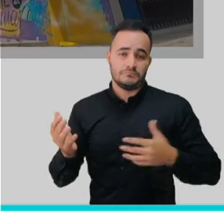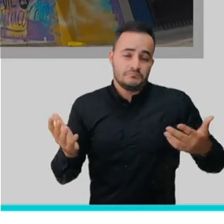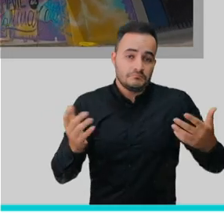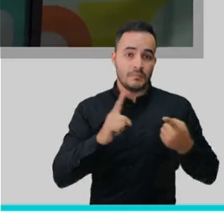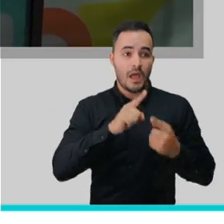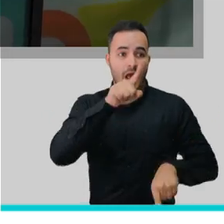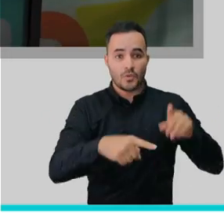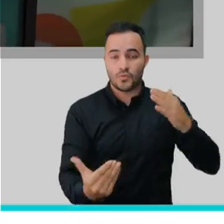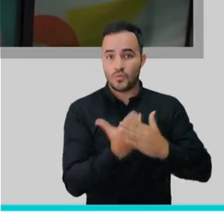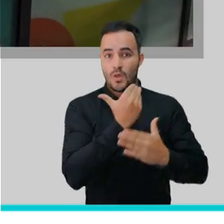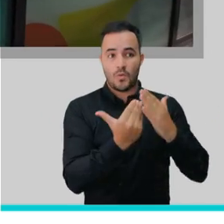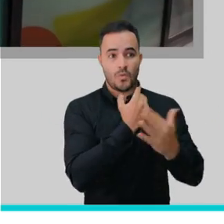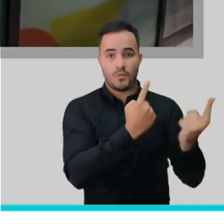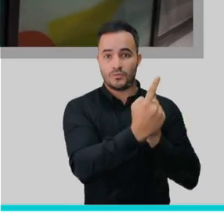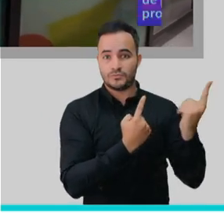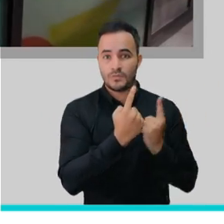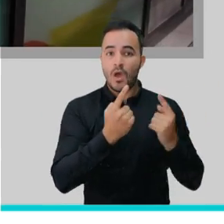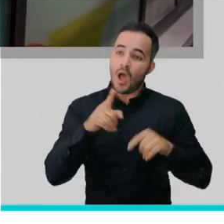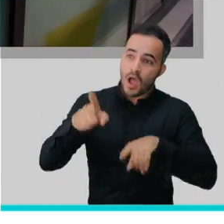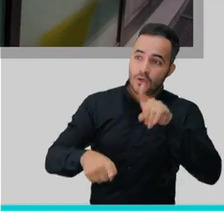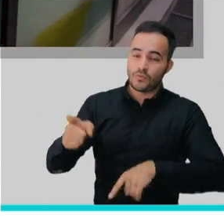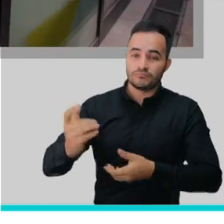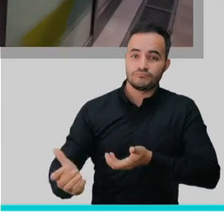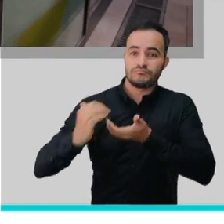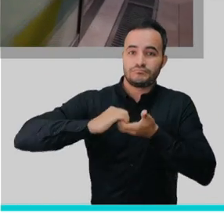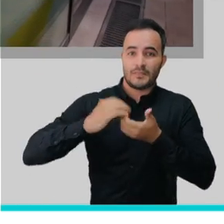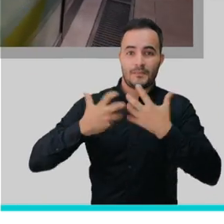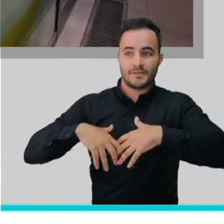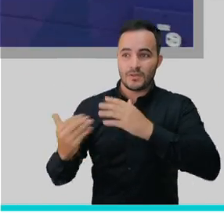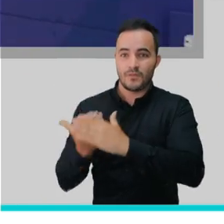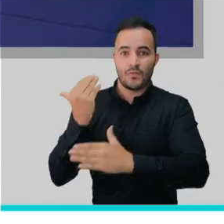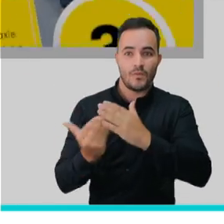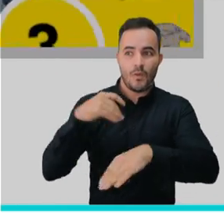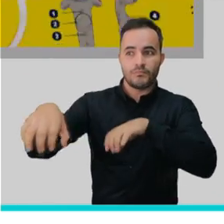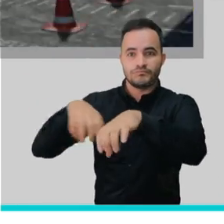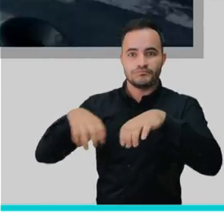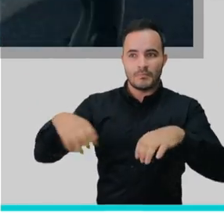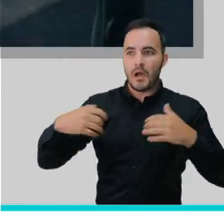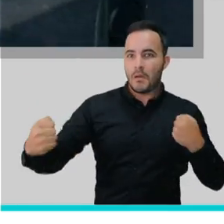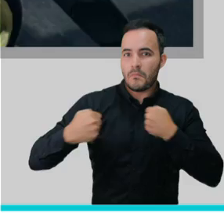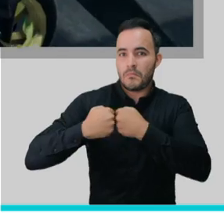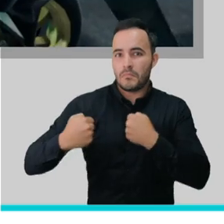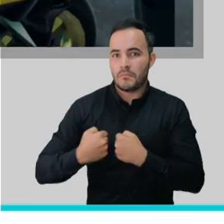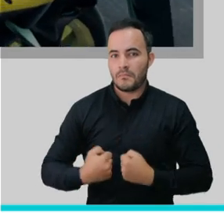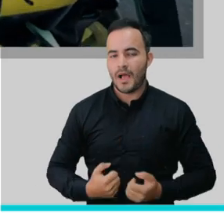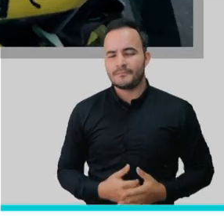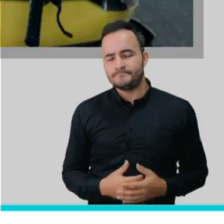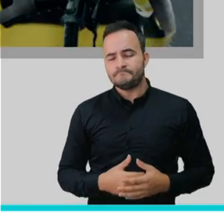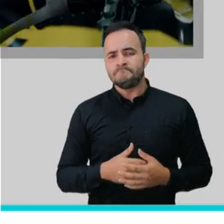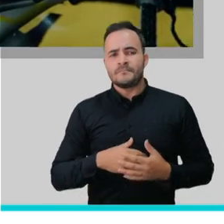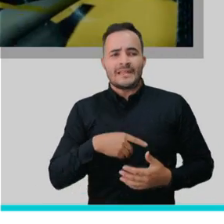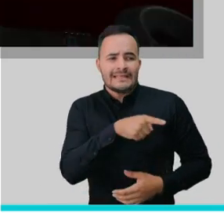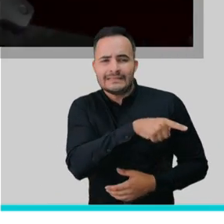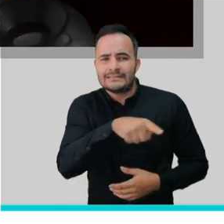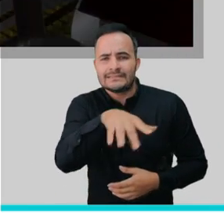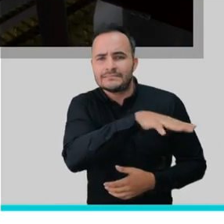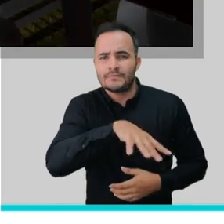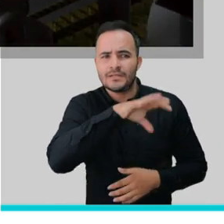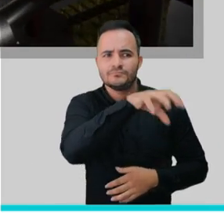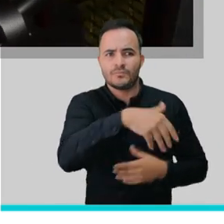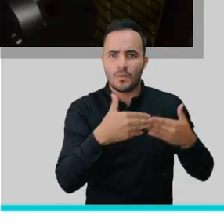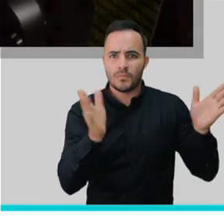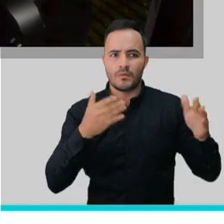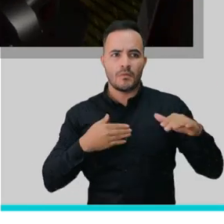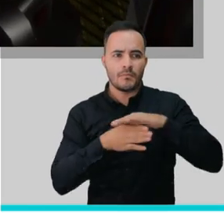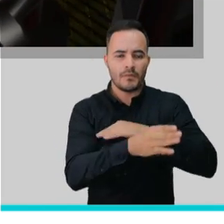con clientes como con aliados y proveedores. Nos van a permitir hacer prototipos y usarlos